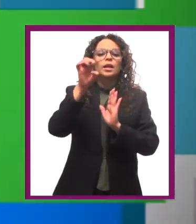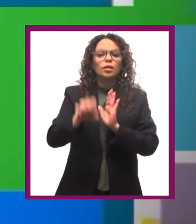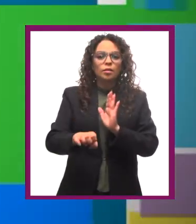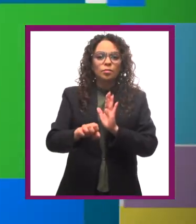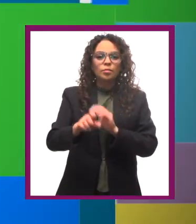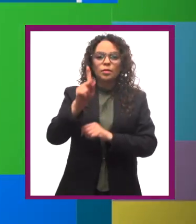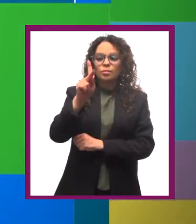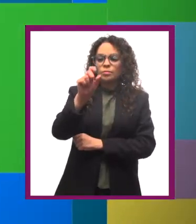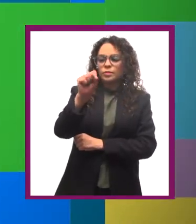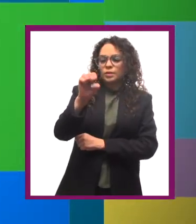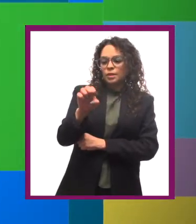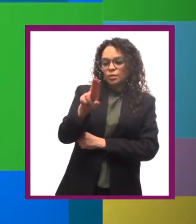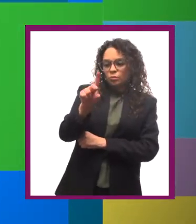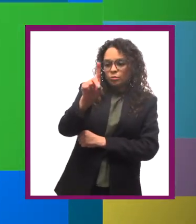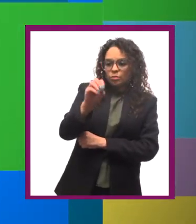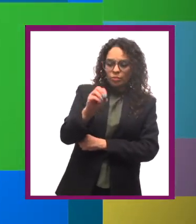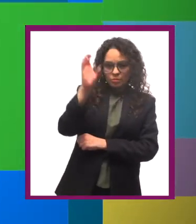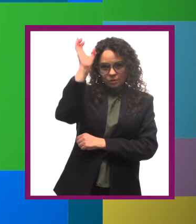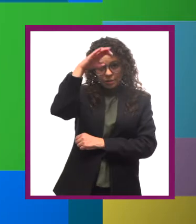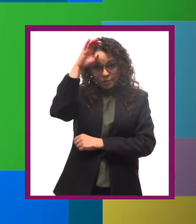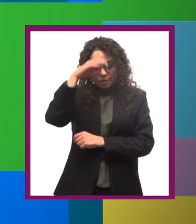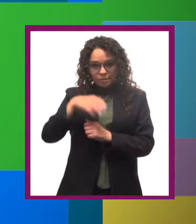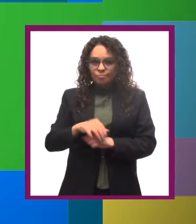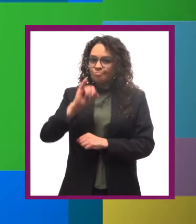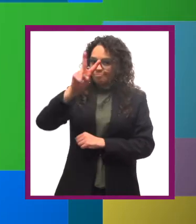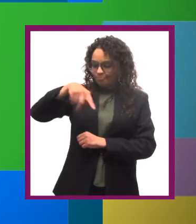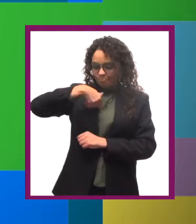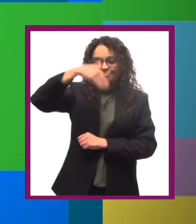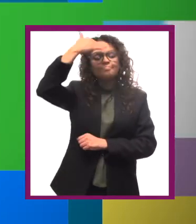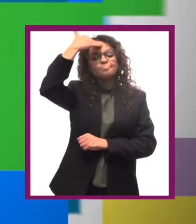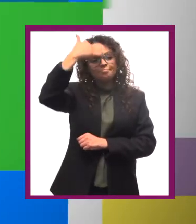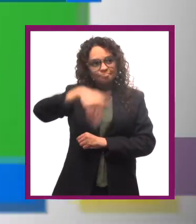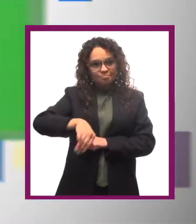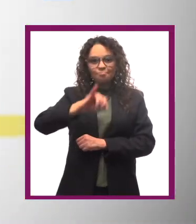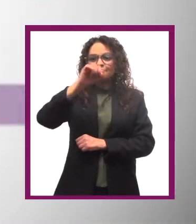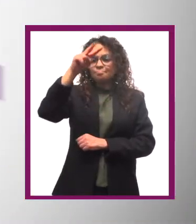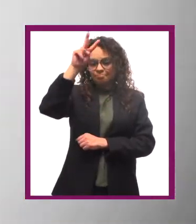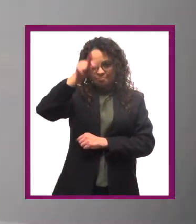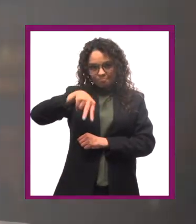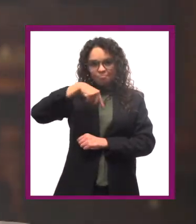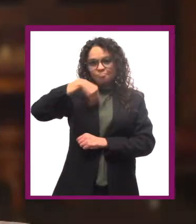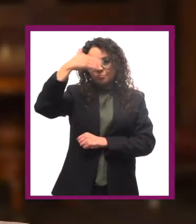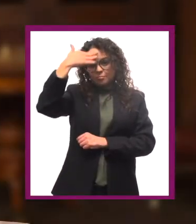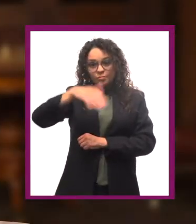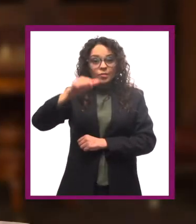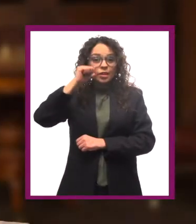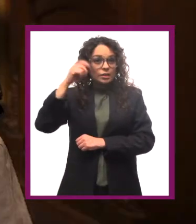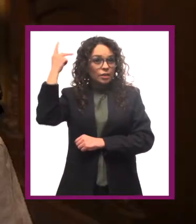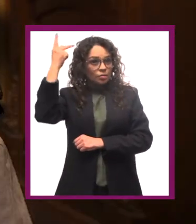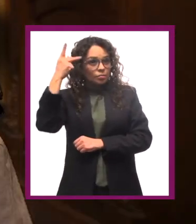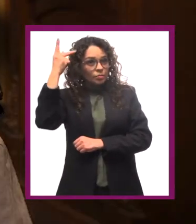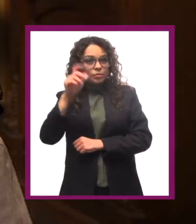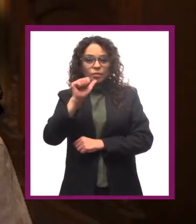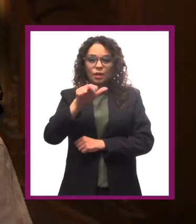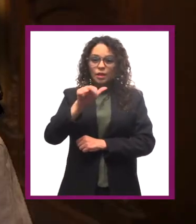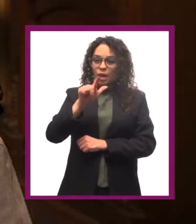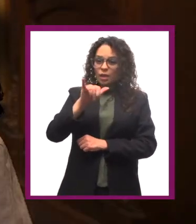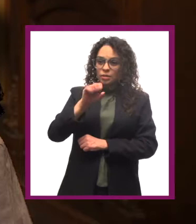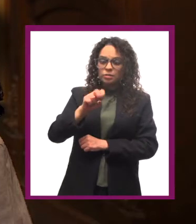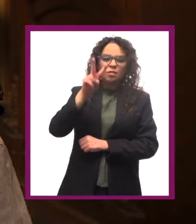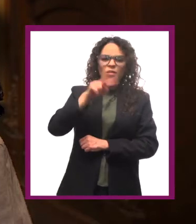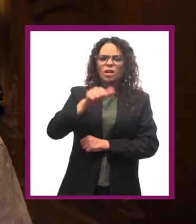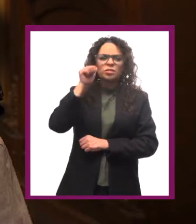ejemplo de una pseudociencia. Lo sé, yo lo sé, mi tan amado psicoanálisis siempre ha